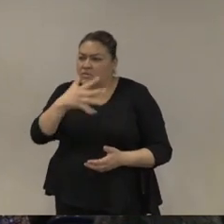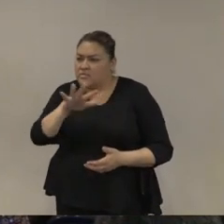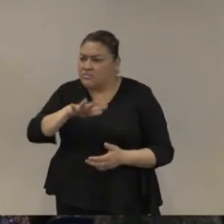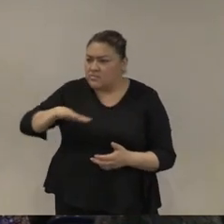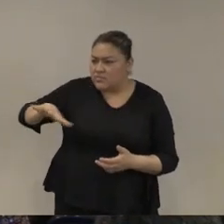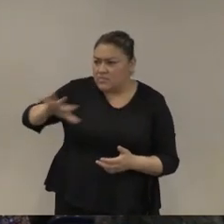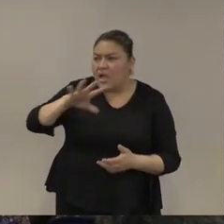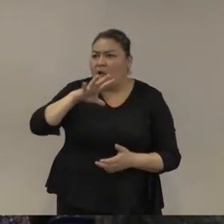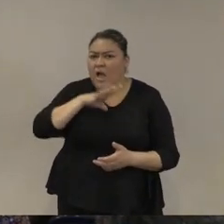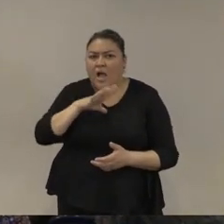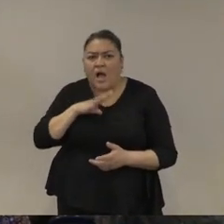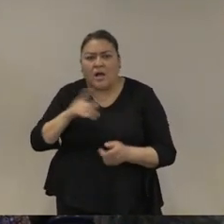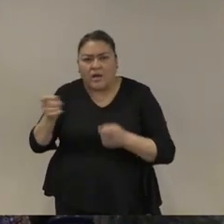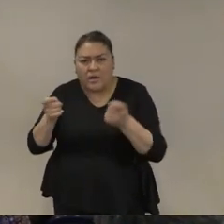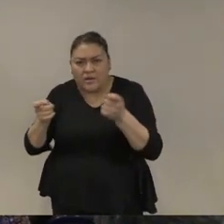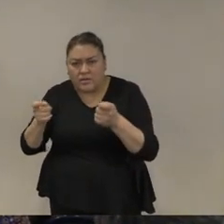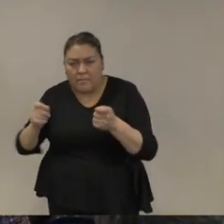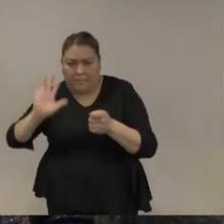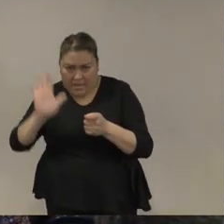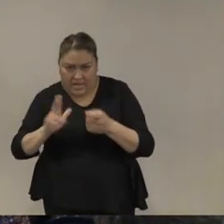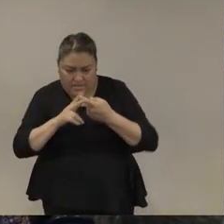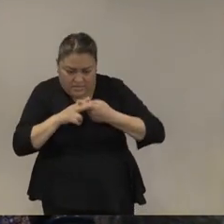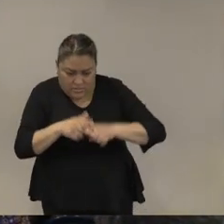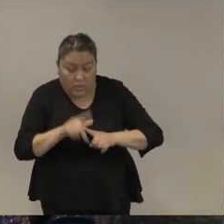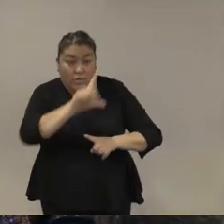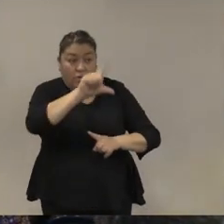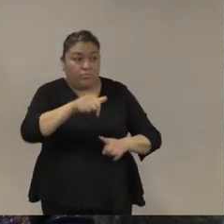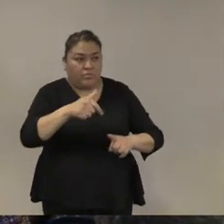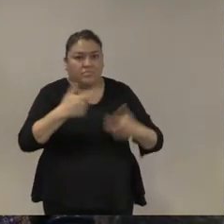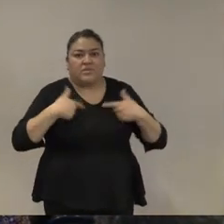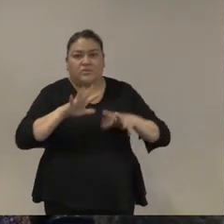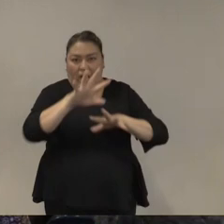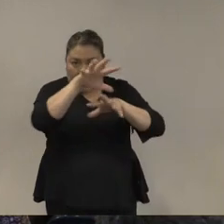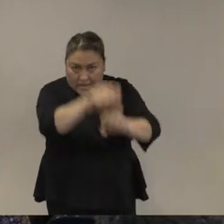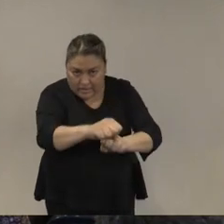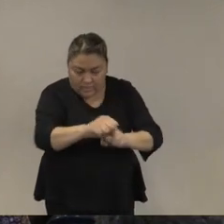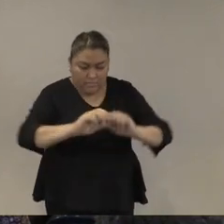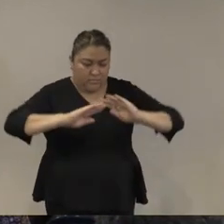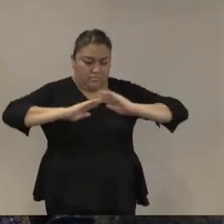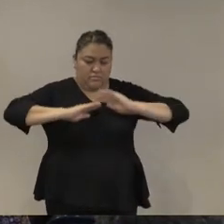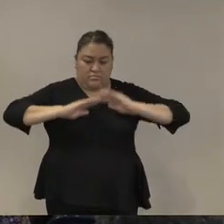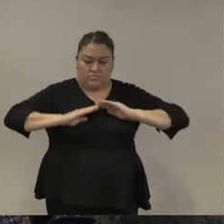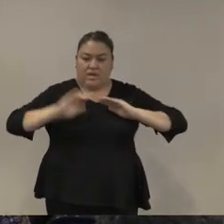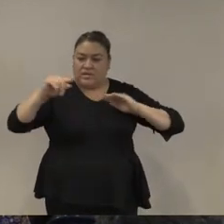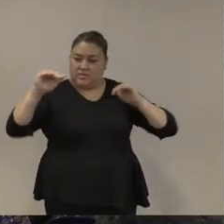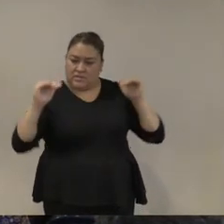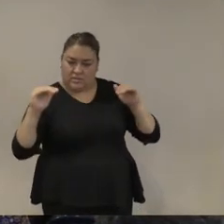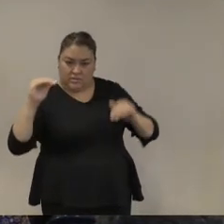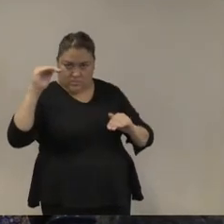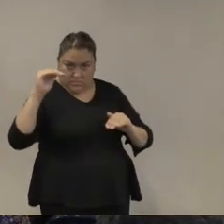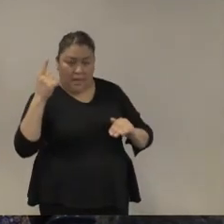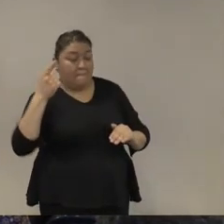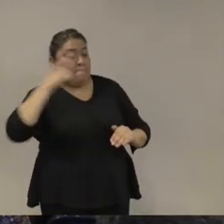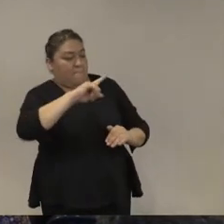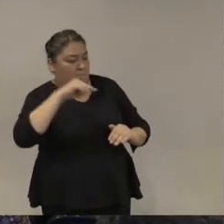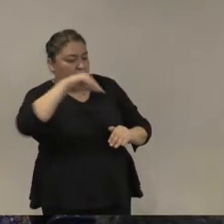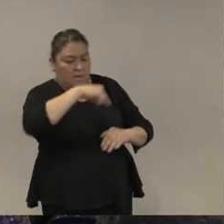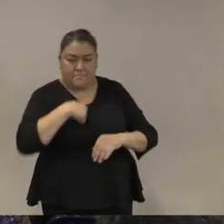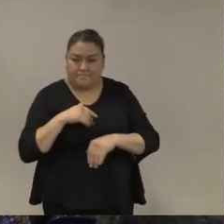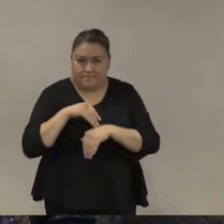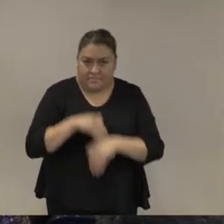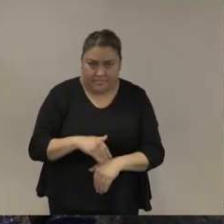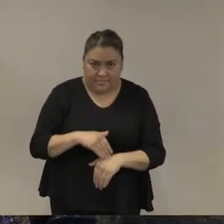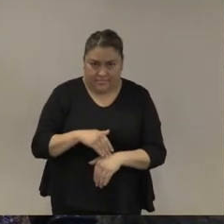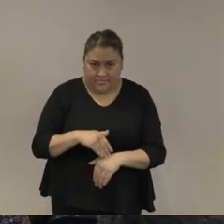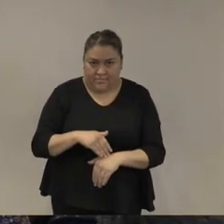del inicio de un operativo militar o sea durante el proceso decisorio porque como ya se ha dicho en ese seminario son los